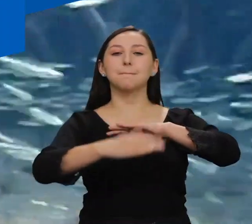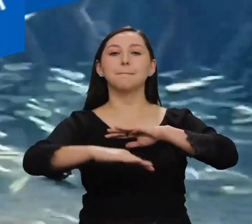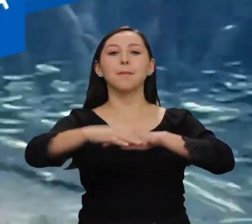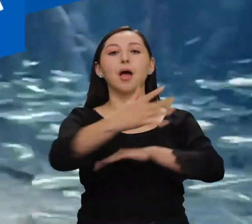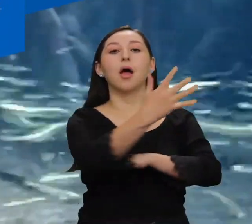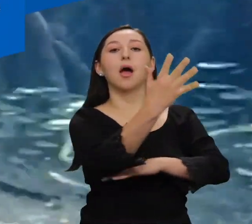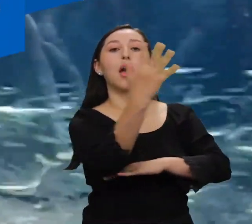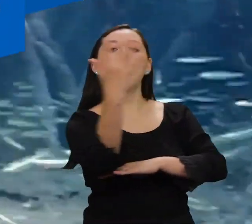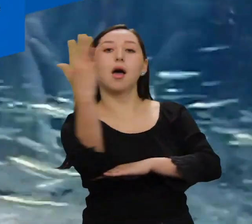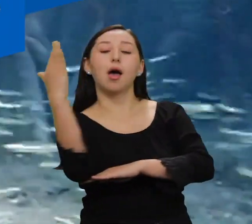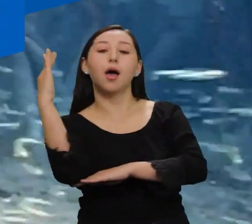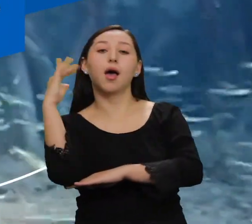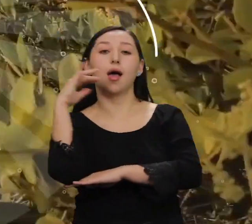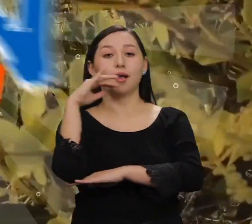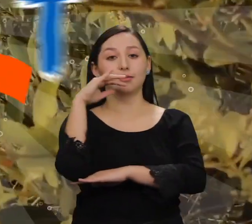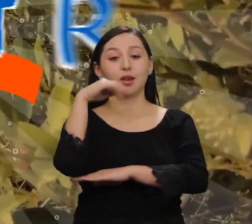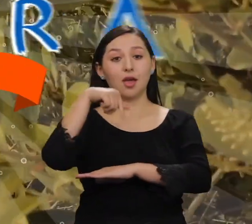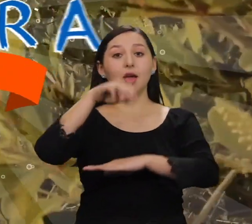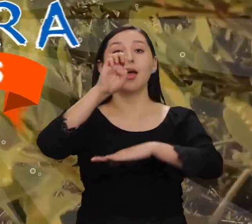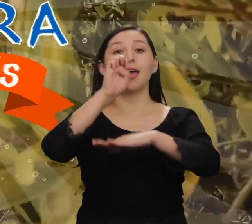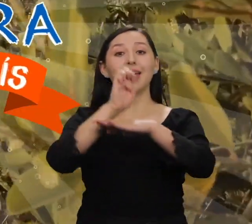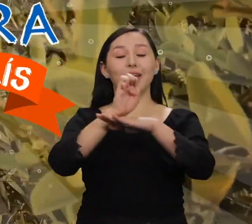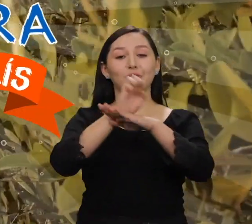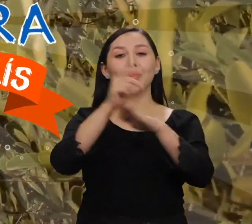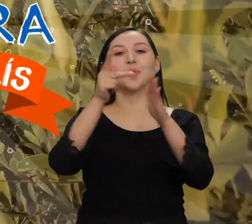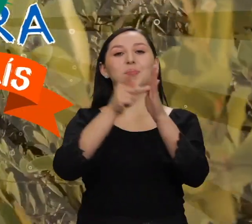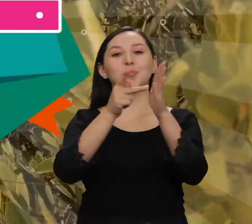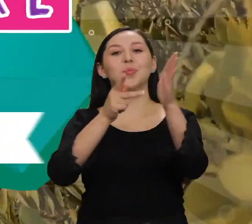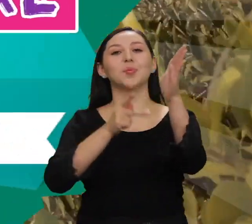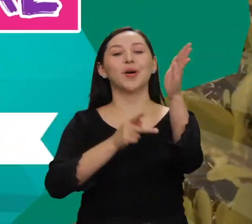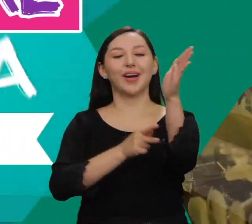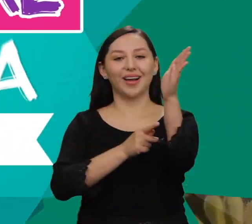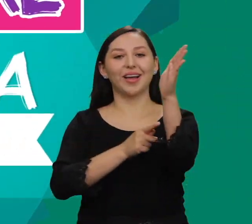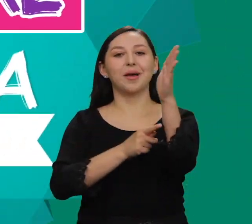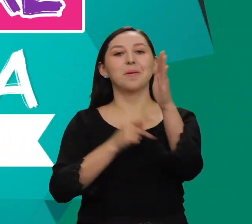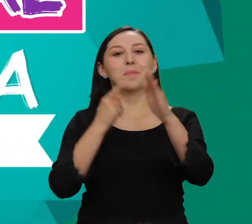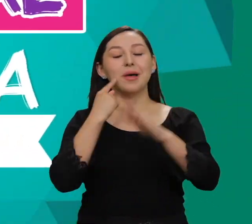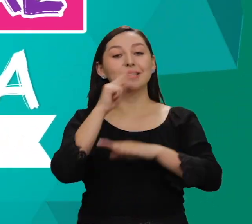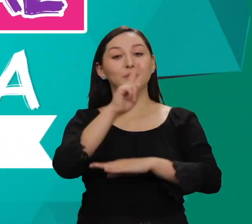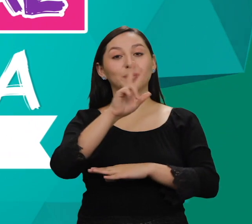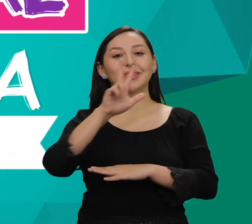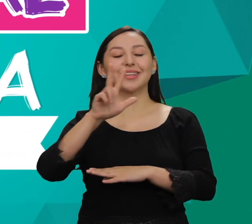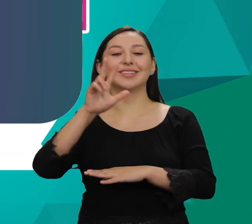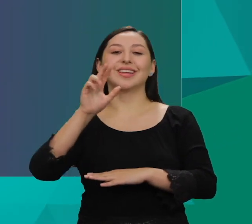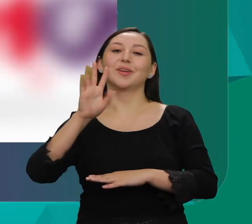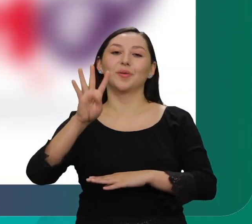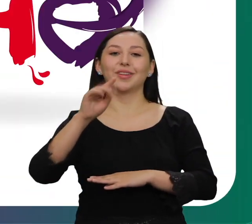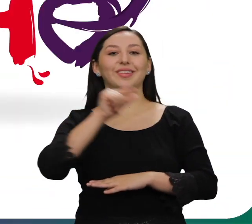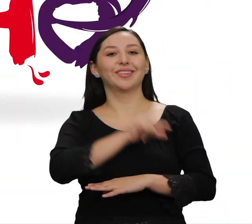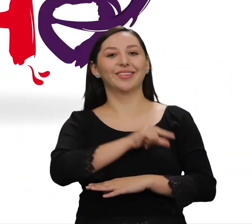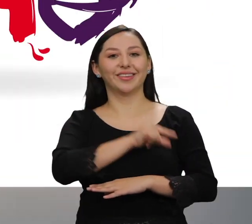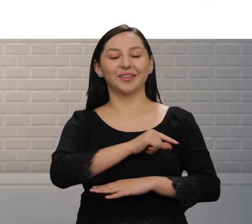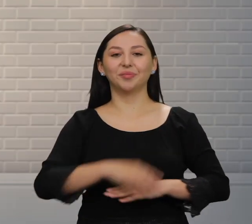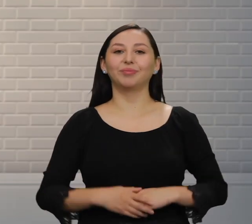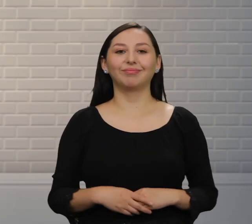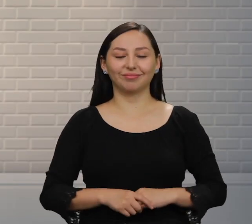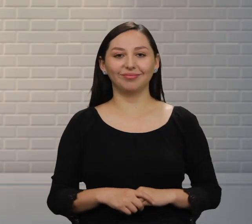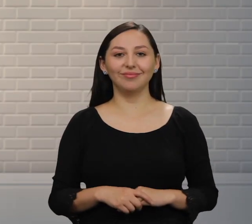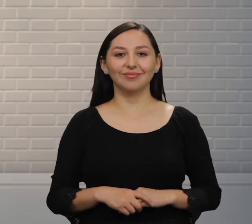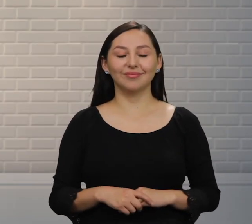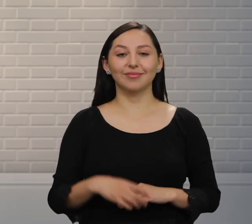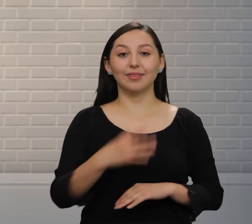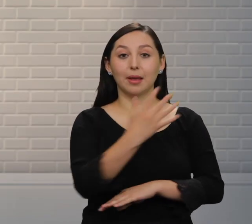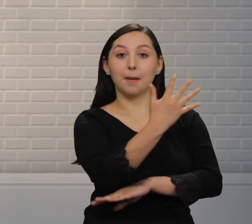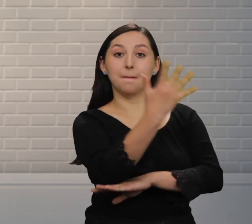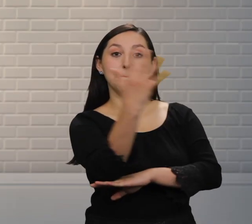ecosistema frágil que se encuentra en nuestro país En este programa para Educación General Básica Media Los